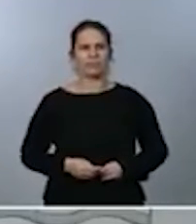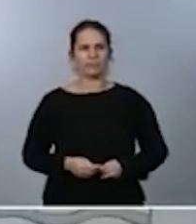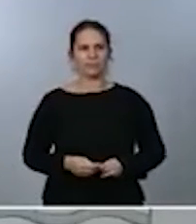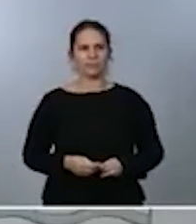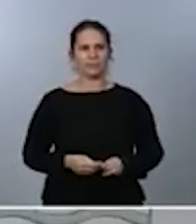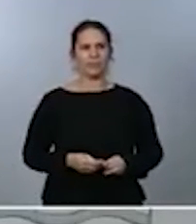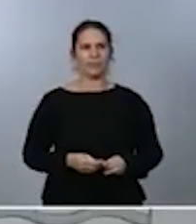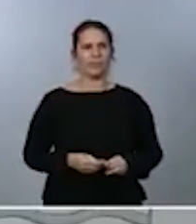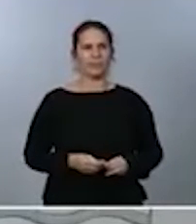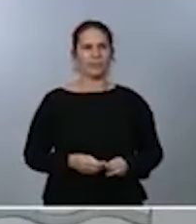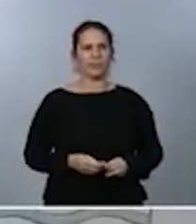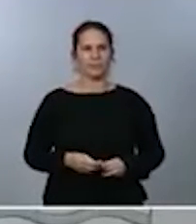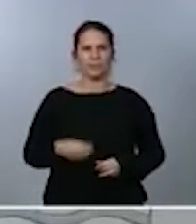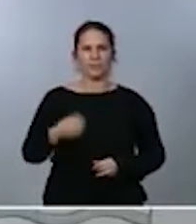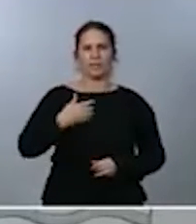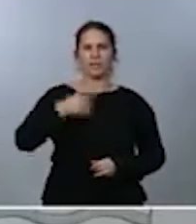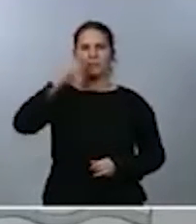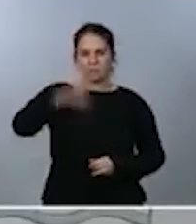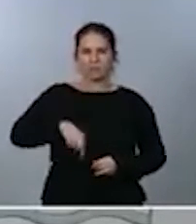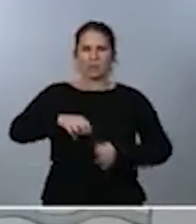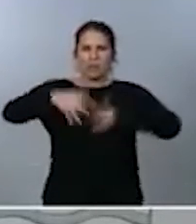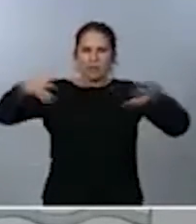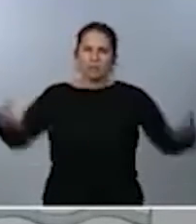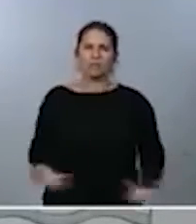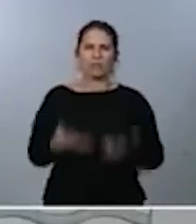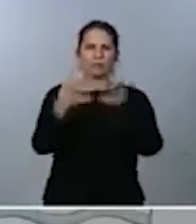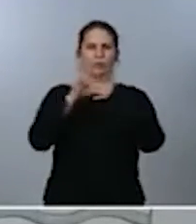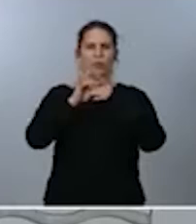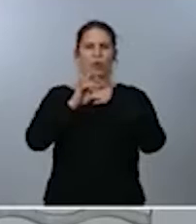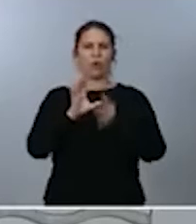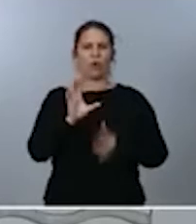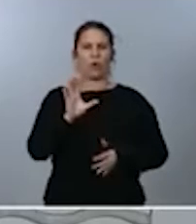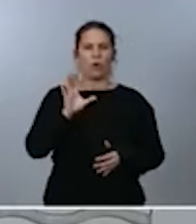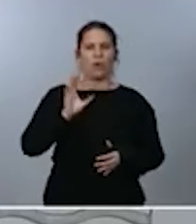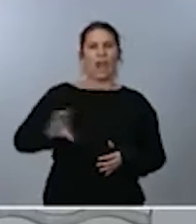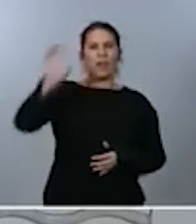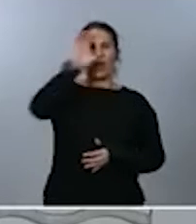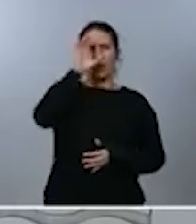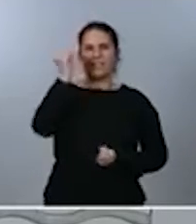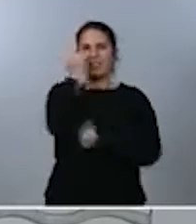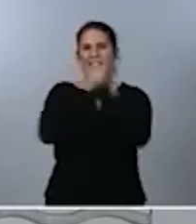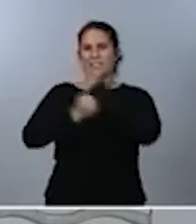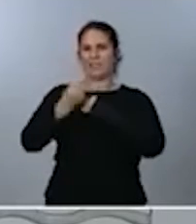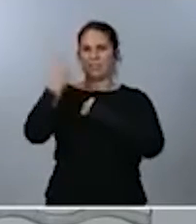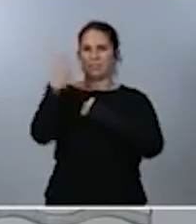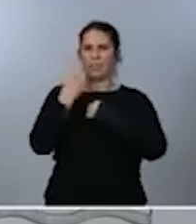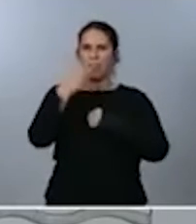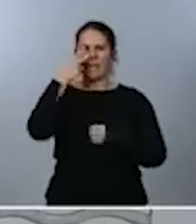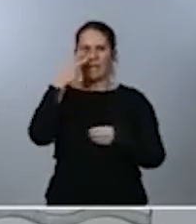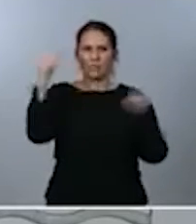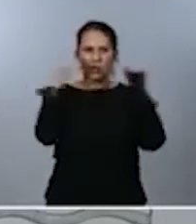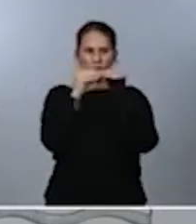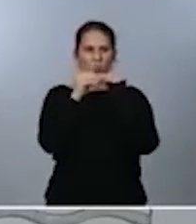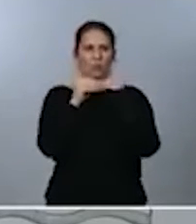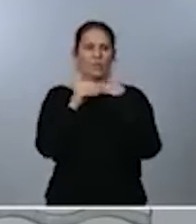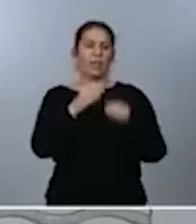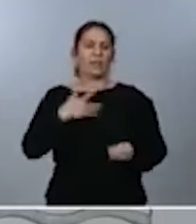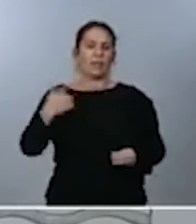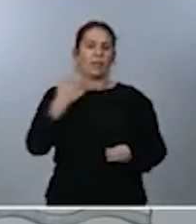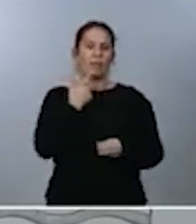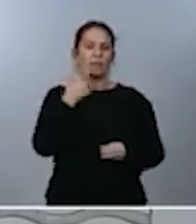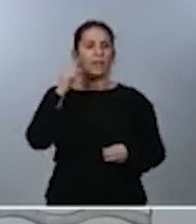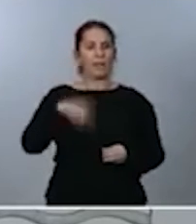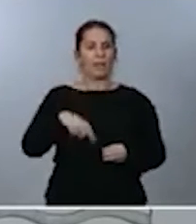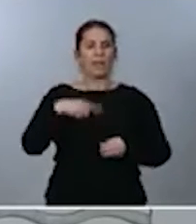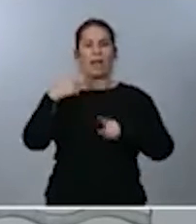un nuevo impulso a las relaciones económicas que mantenemos ambos países de interés común y, por tanto, elementos en los que